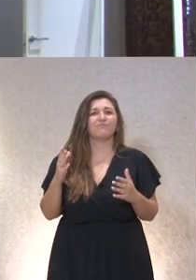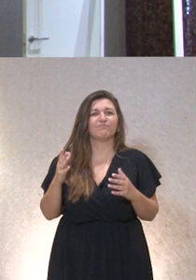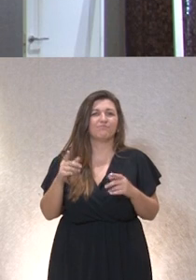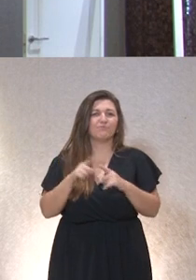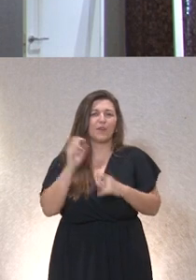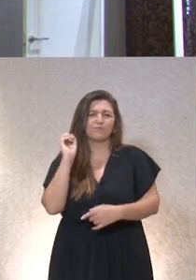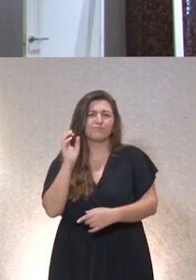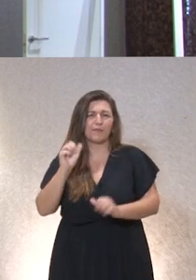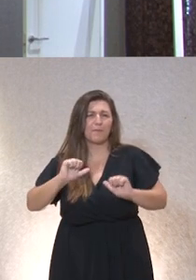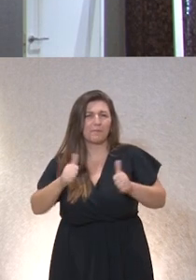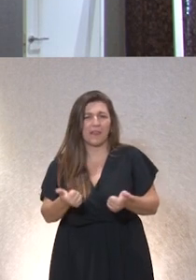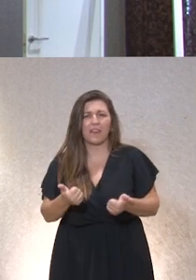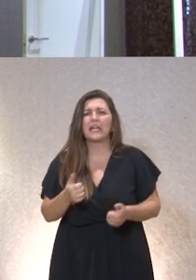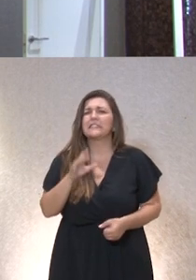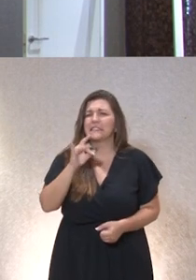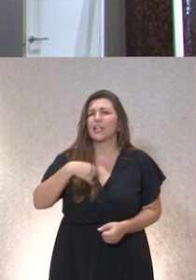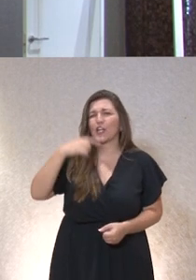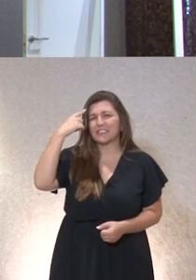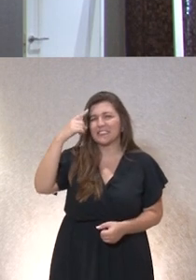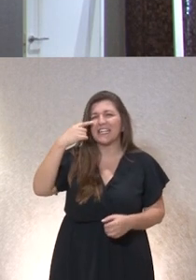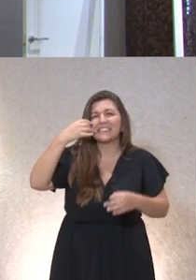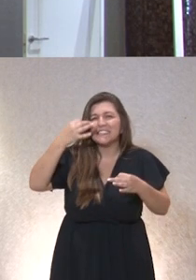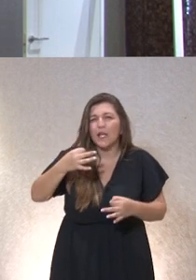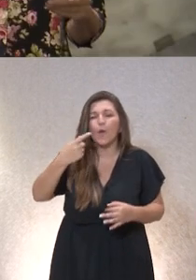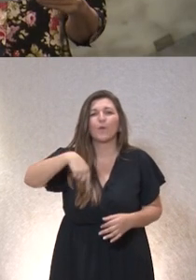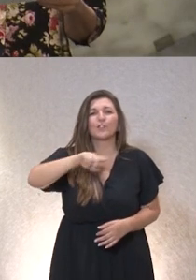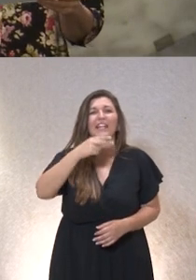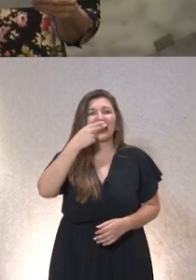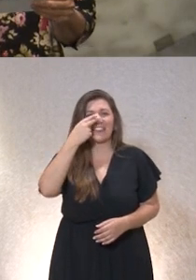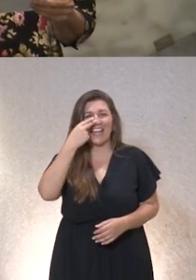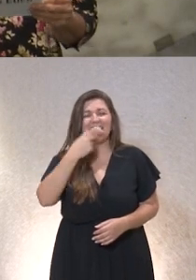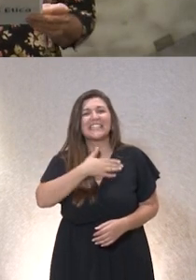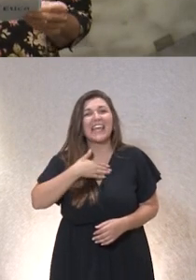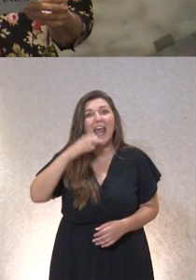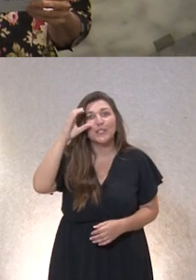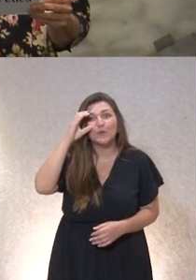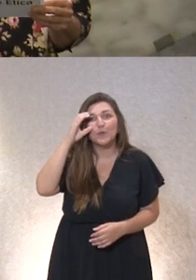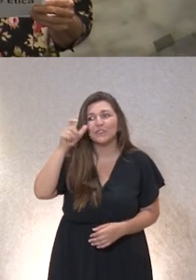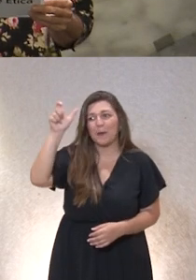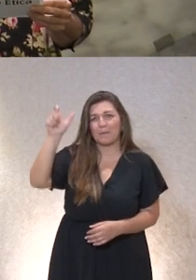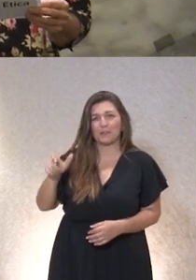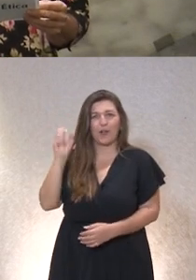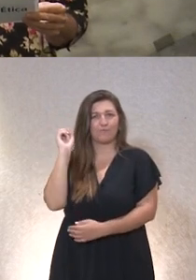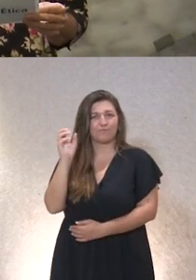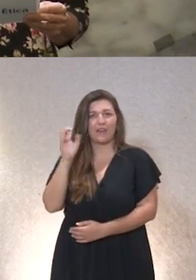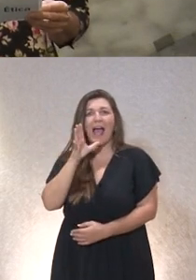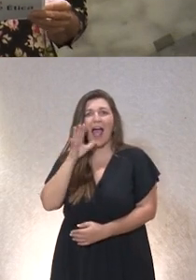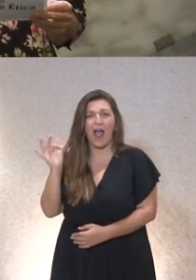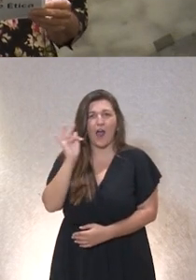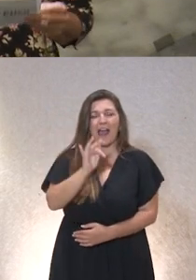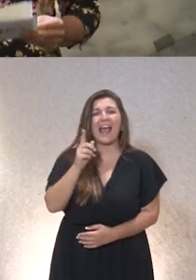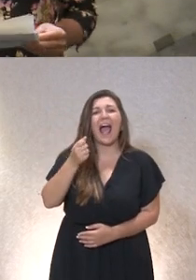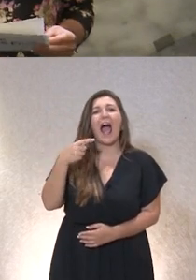segura de que hay mucho interés por escuchar al ponente que viene a continuación. Él es Agustín Domingo